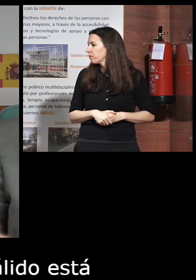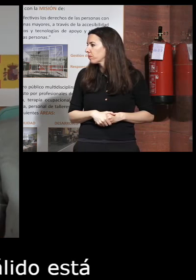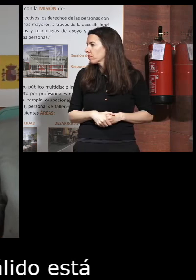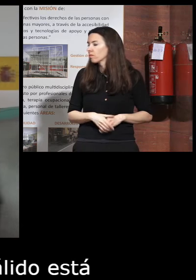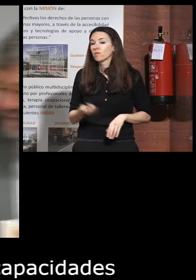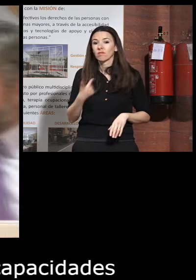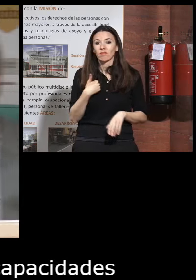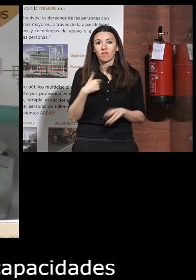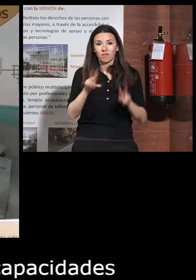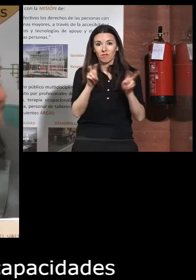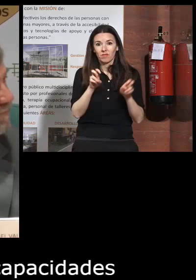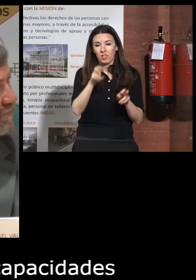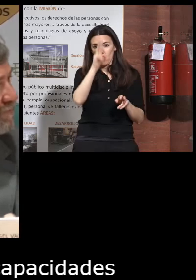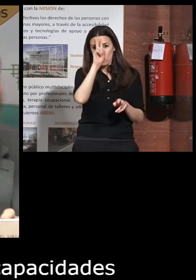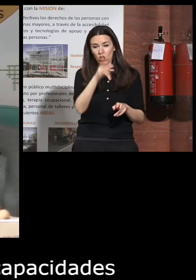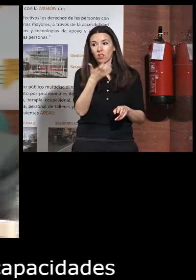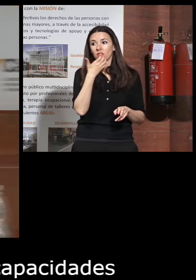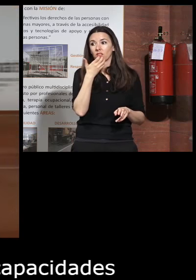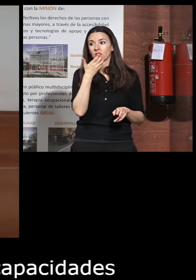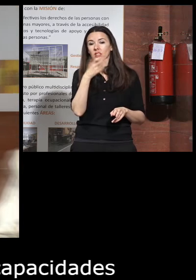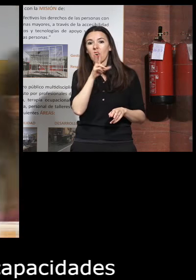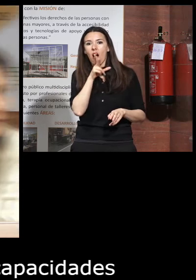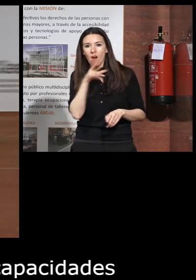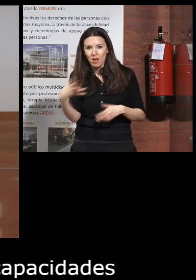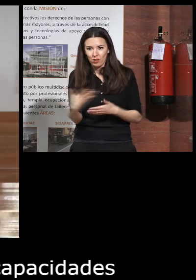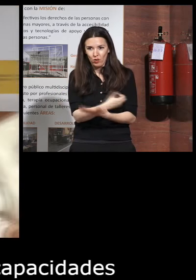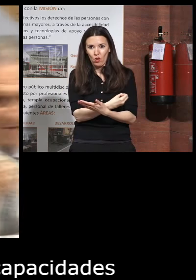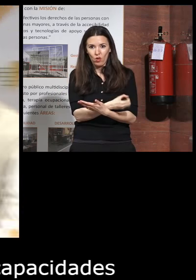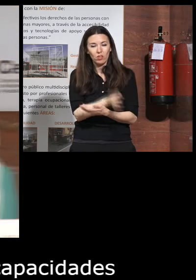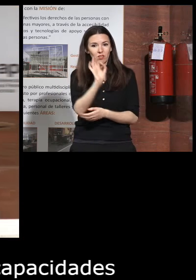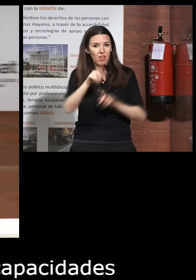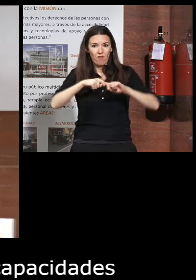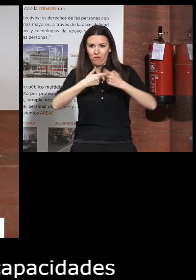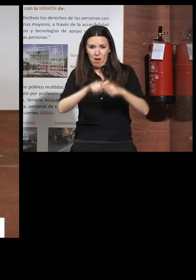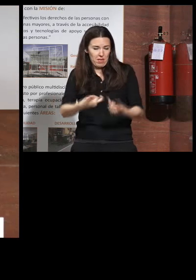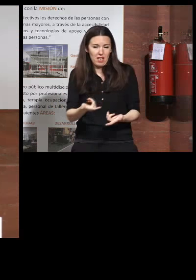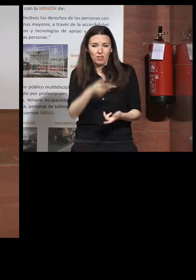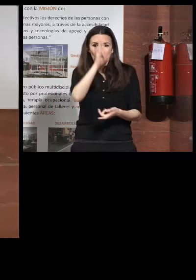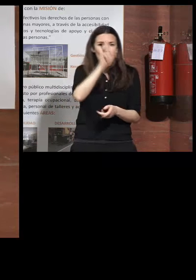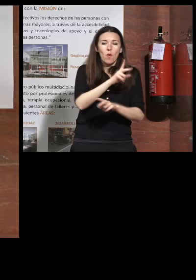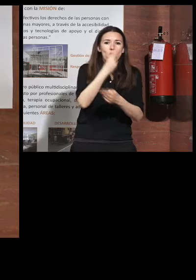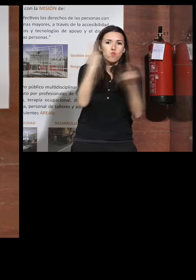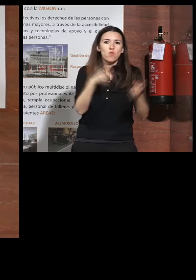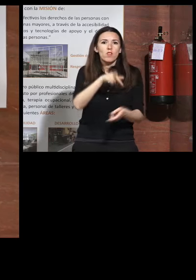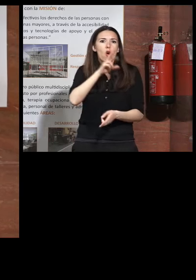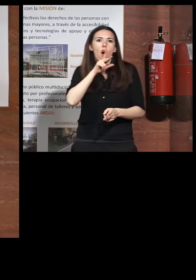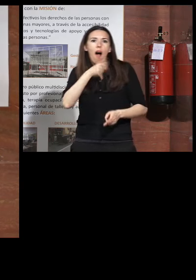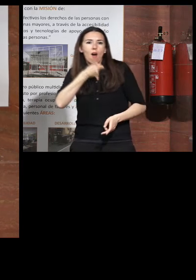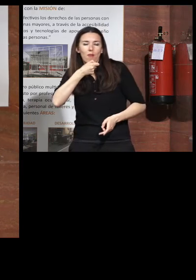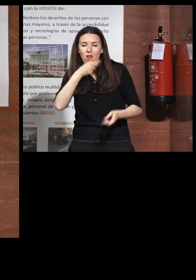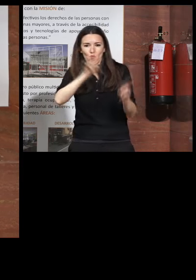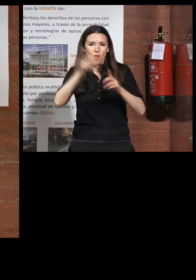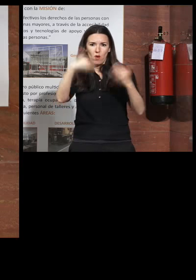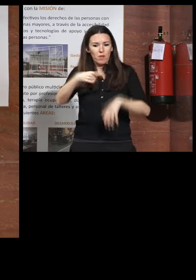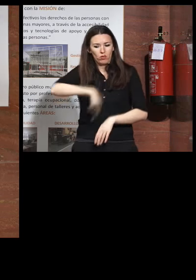Yo con el no te preocupes si hablar hablamos todos o sea que estamos en familia o sea que no te preocupes de hablar en público no hay ningún problema también nos